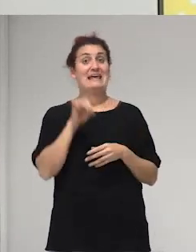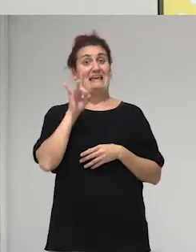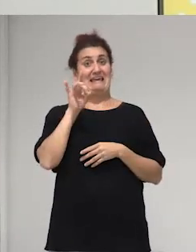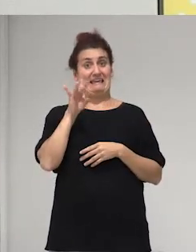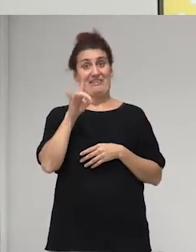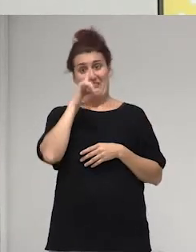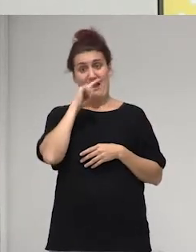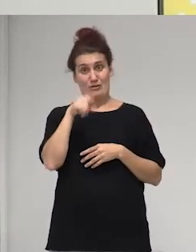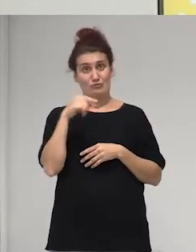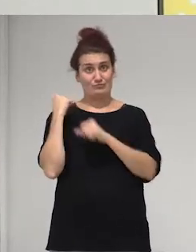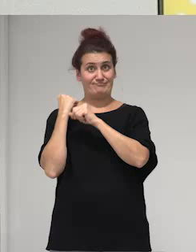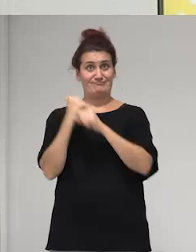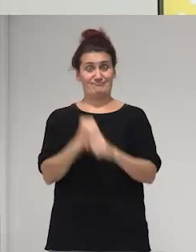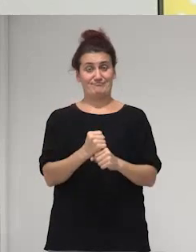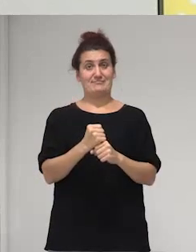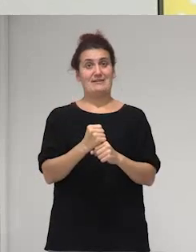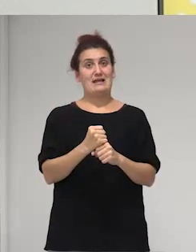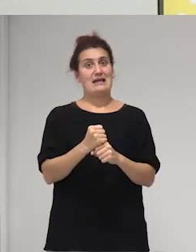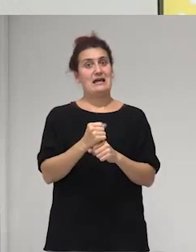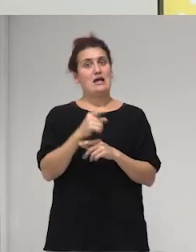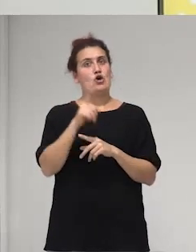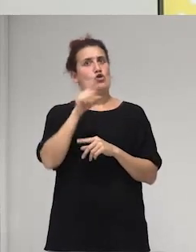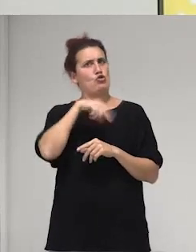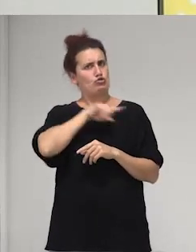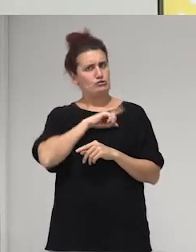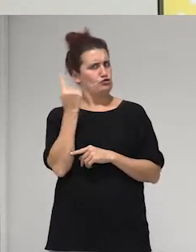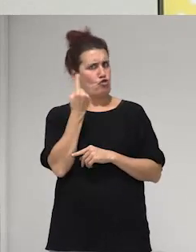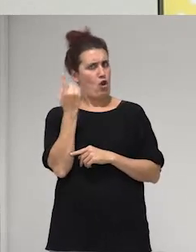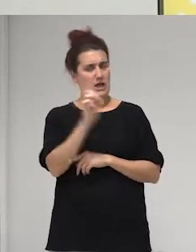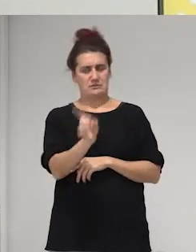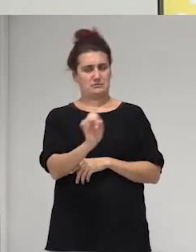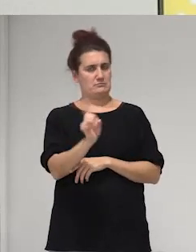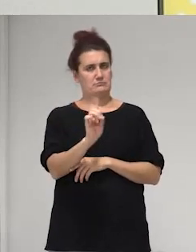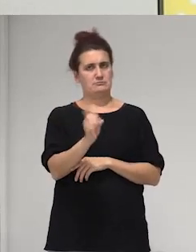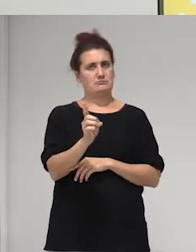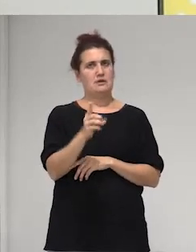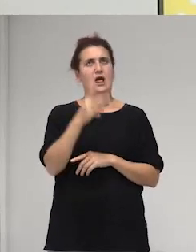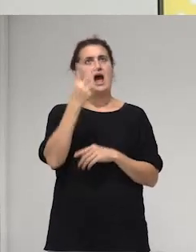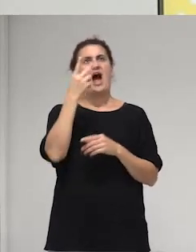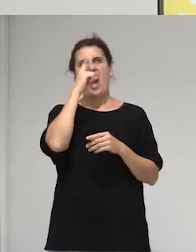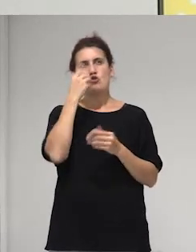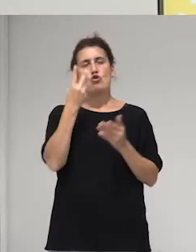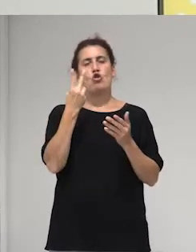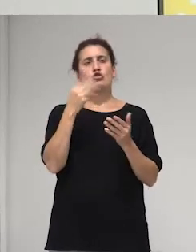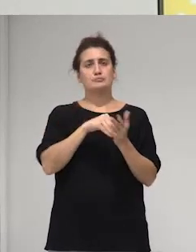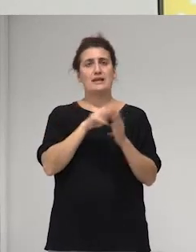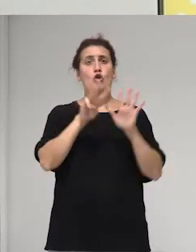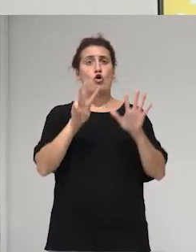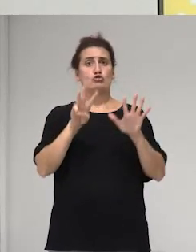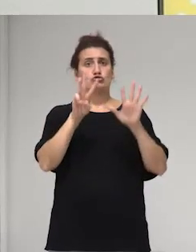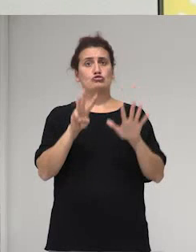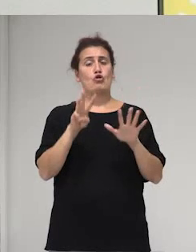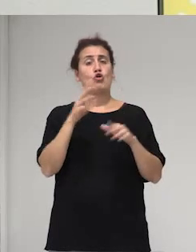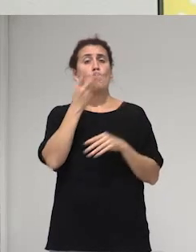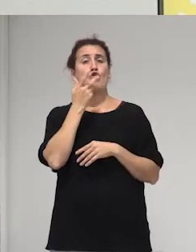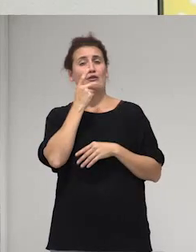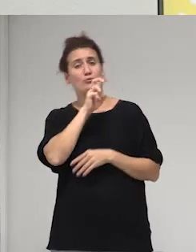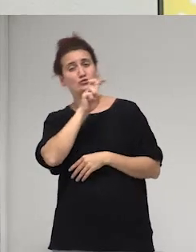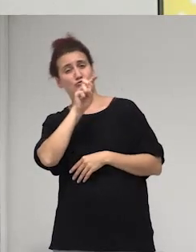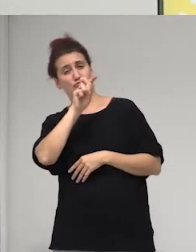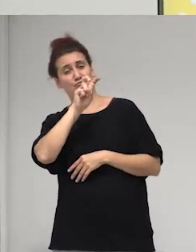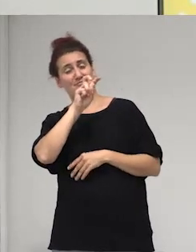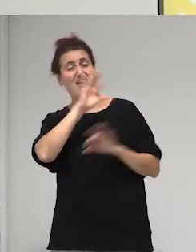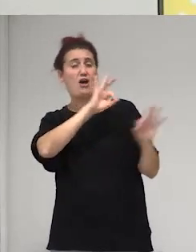años pues también no hemos estado solas en el 2008 conocimos a la red latinoamericana y del caribe de